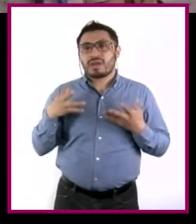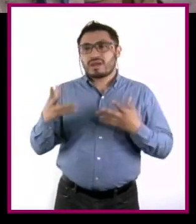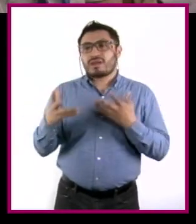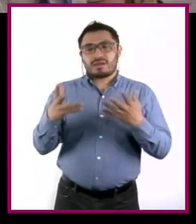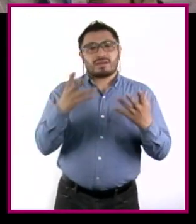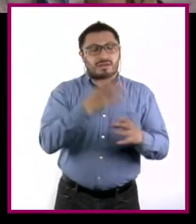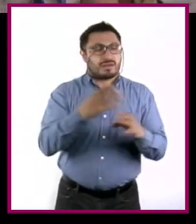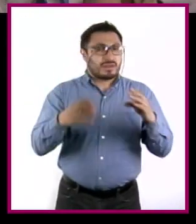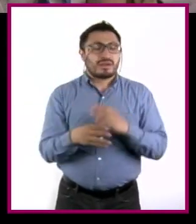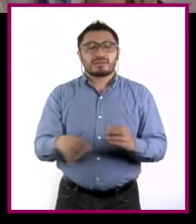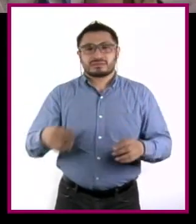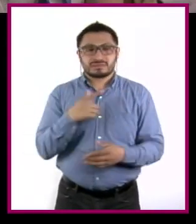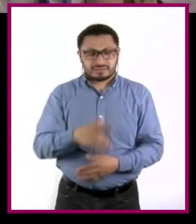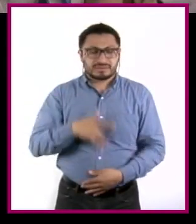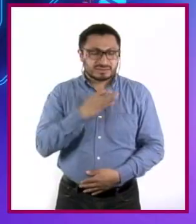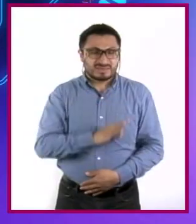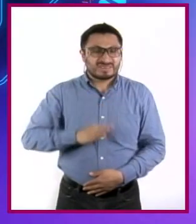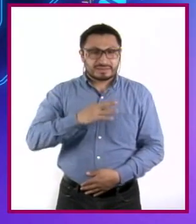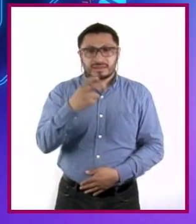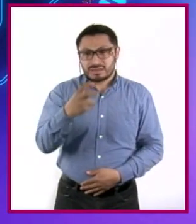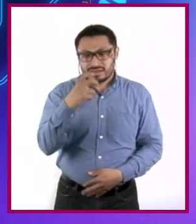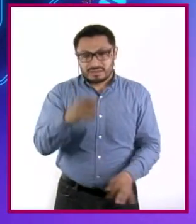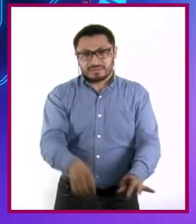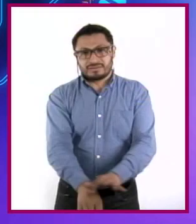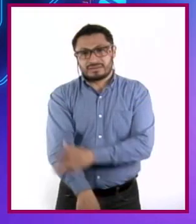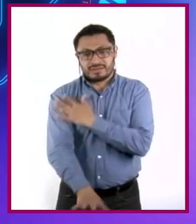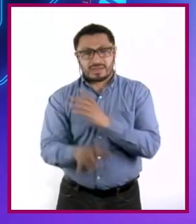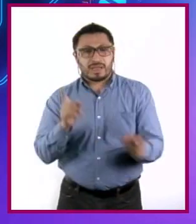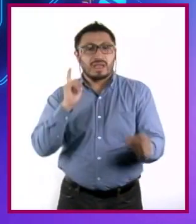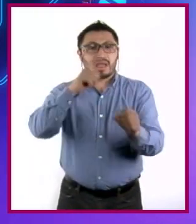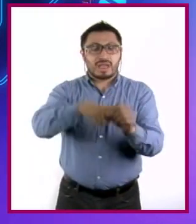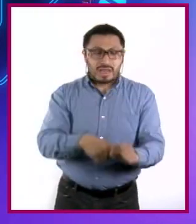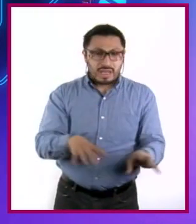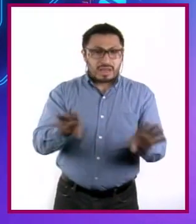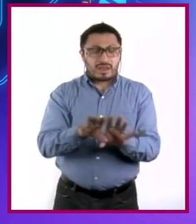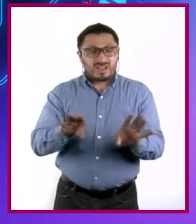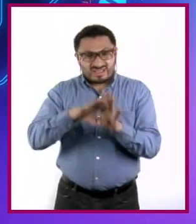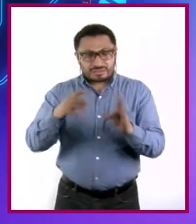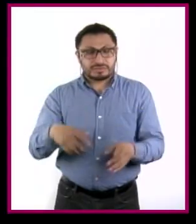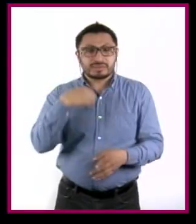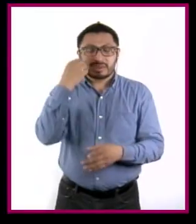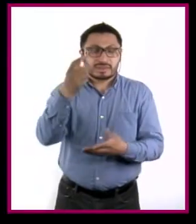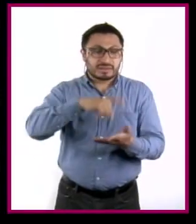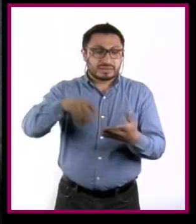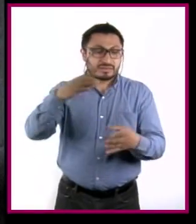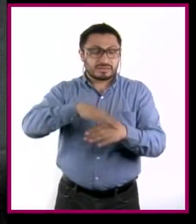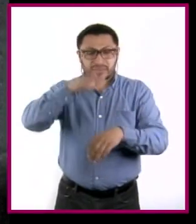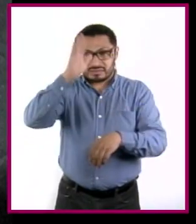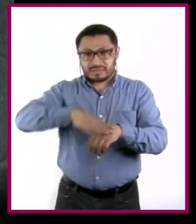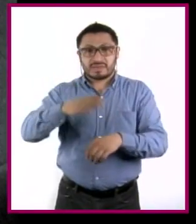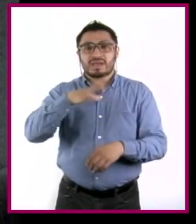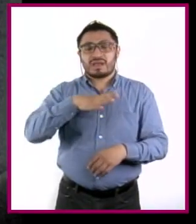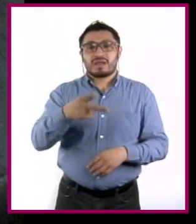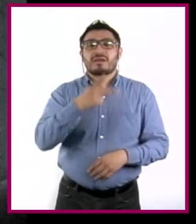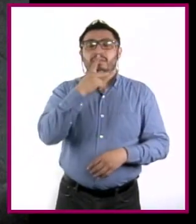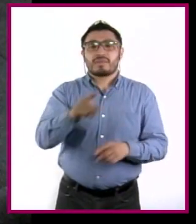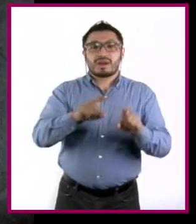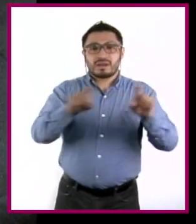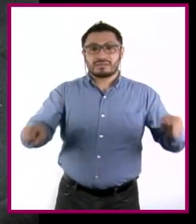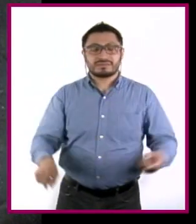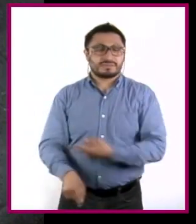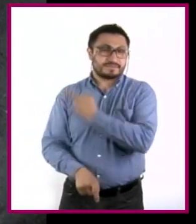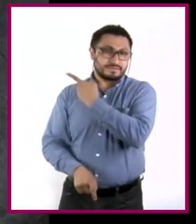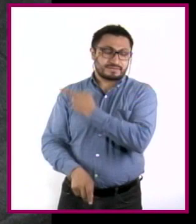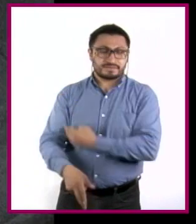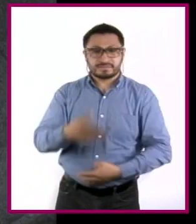materiales, este estado emocional suele asociarse con la necesidad de adquirir cosas. Hay una frase del filósofo Sigmund